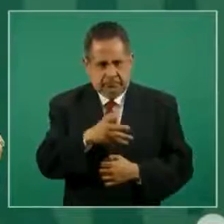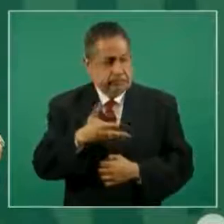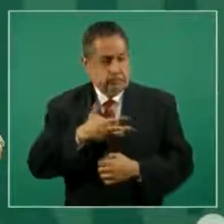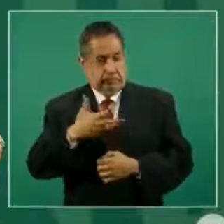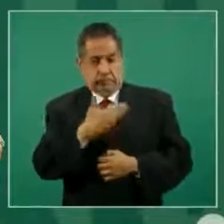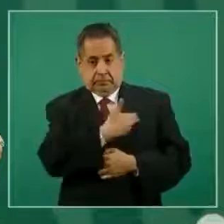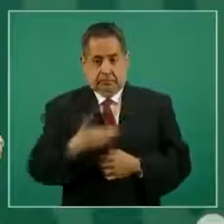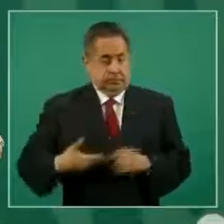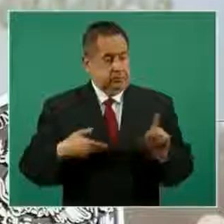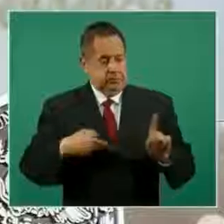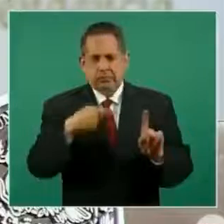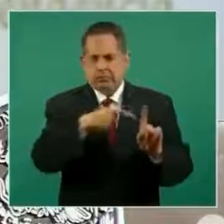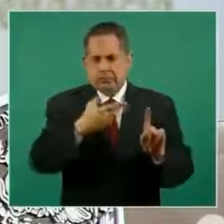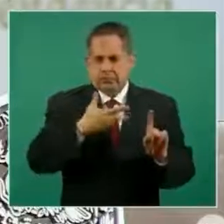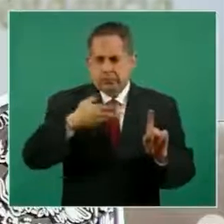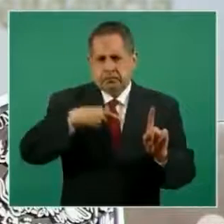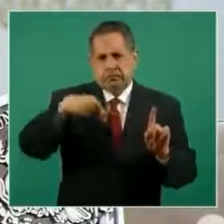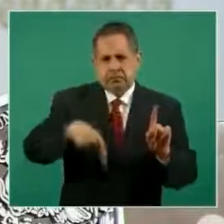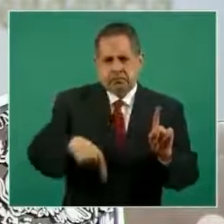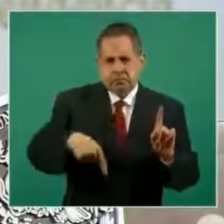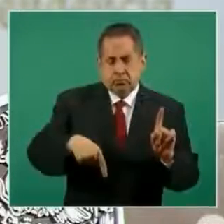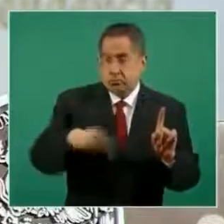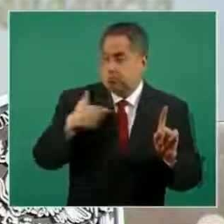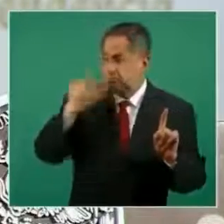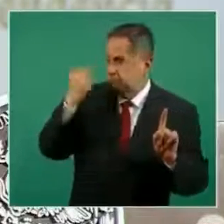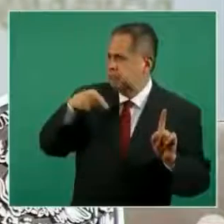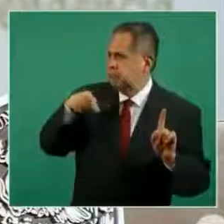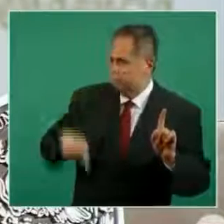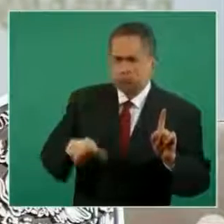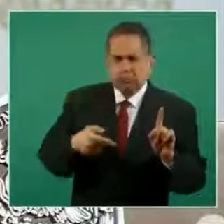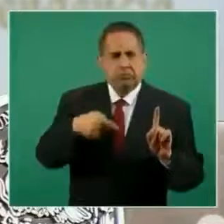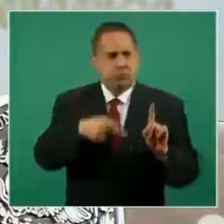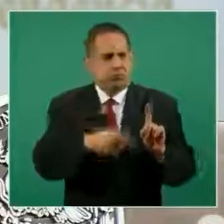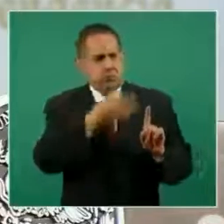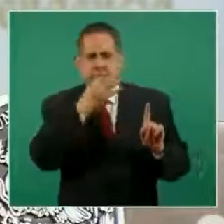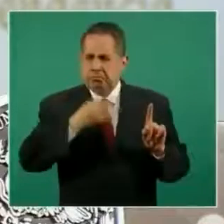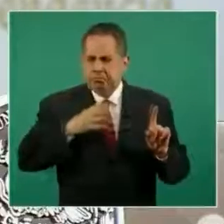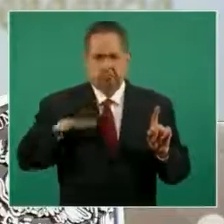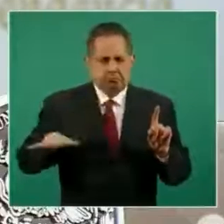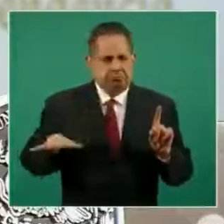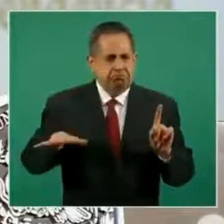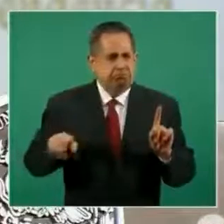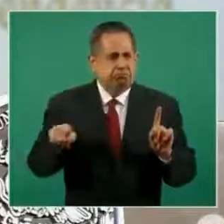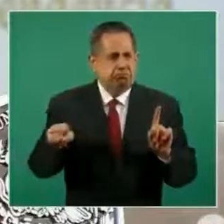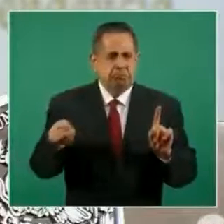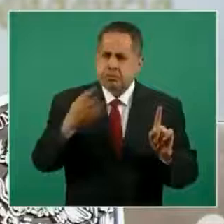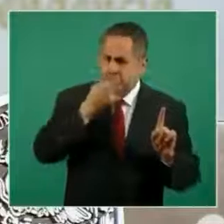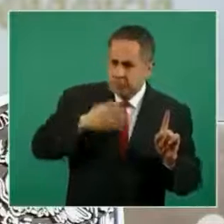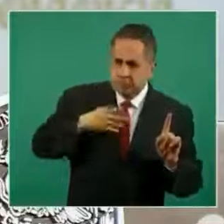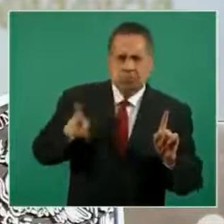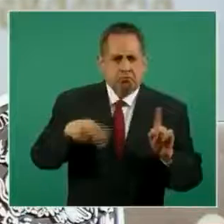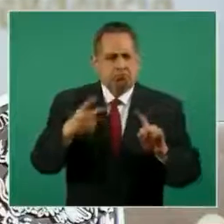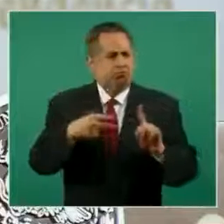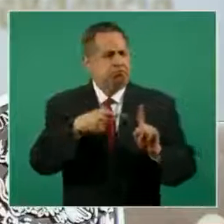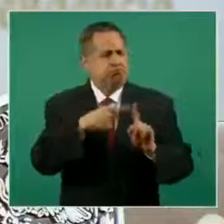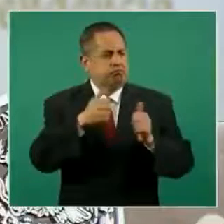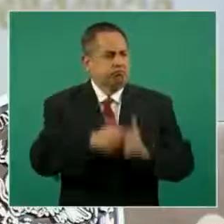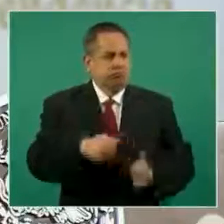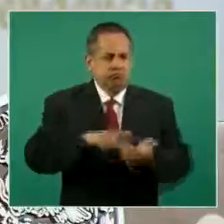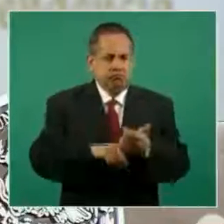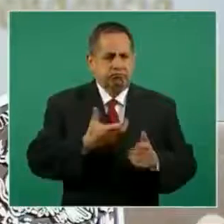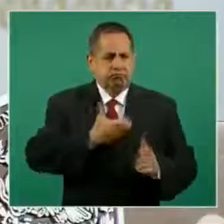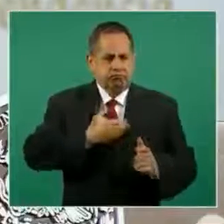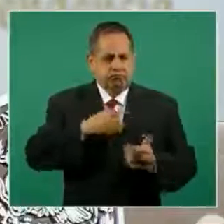está en… bueno, no sabía yo que estaba en Palacio Nacional, pero qué bueno que nos dice el señor vocero que está en Palacio Nacional y